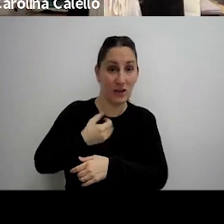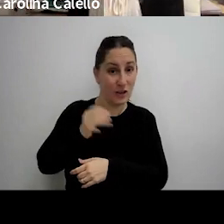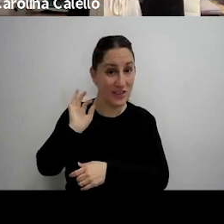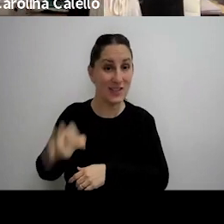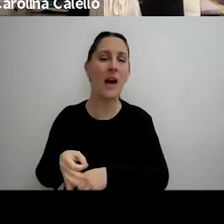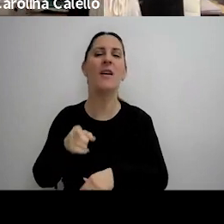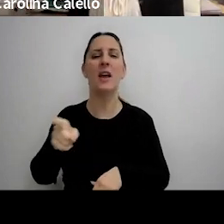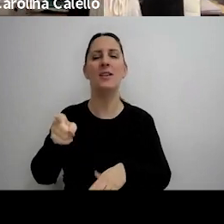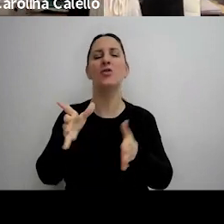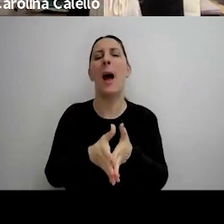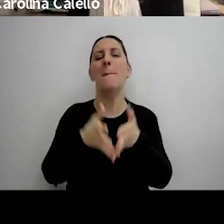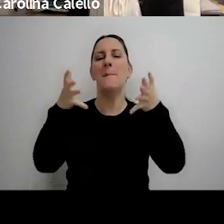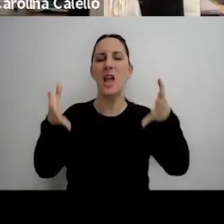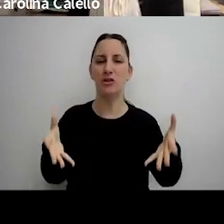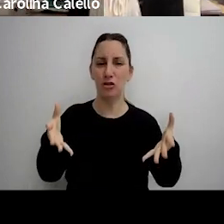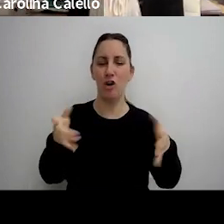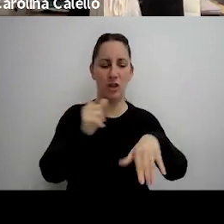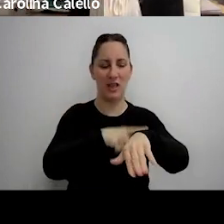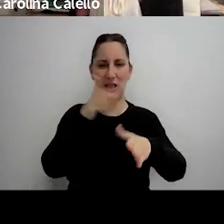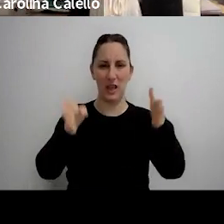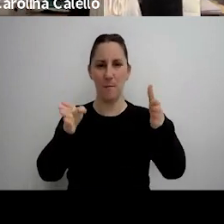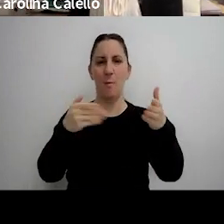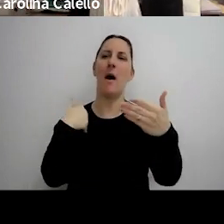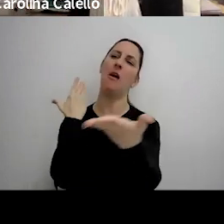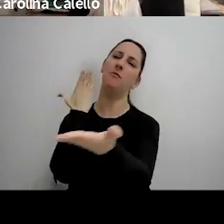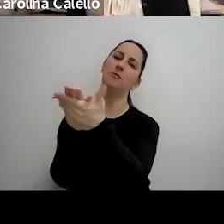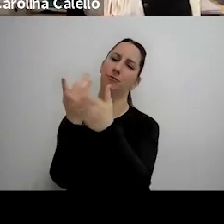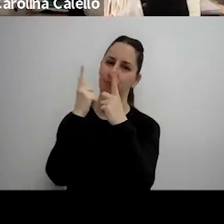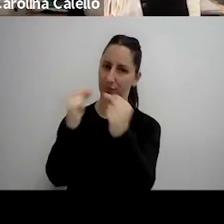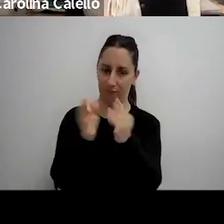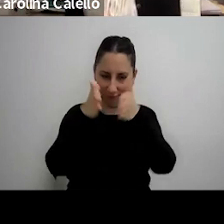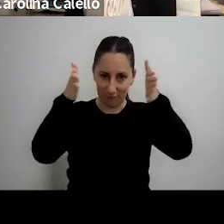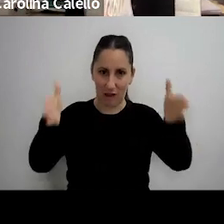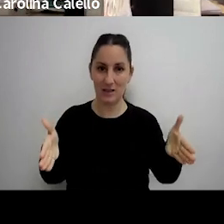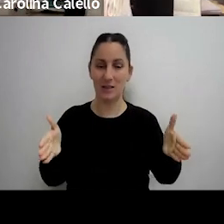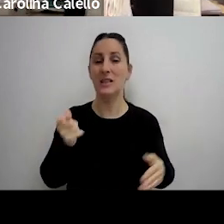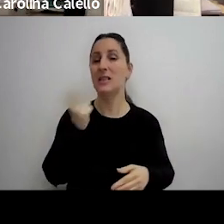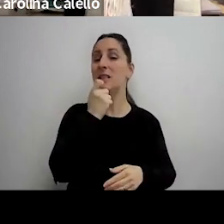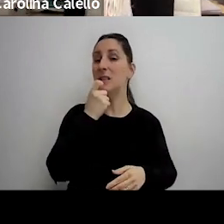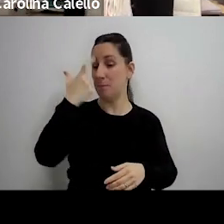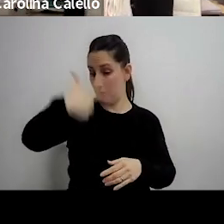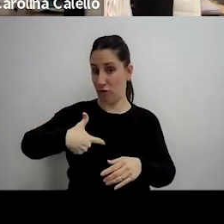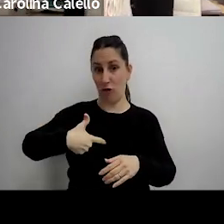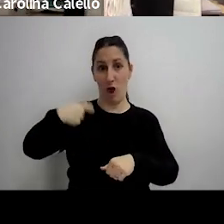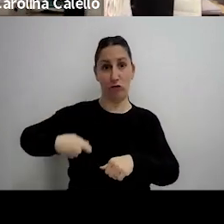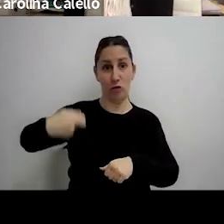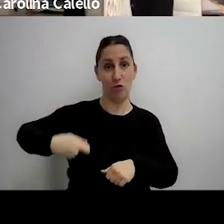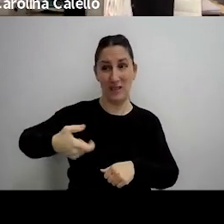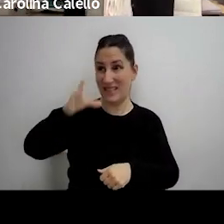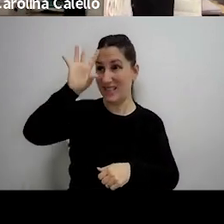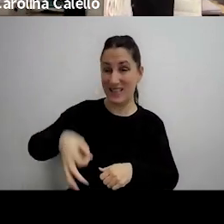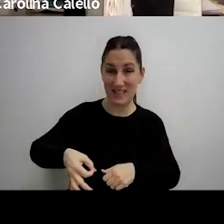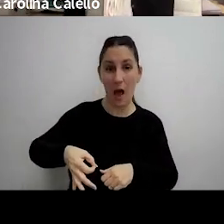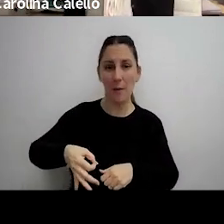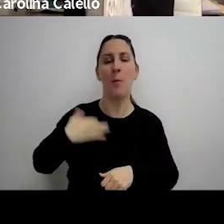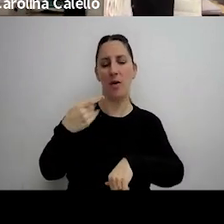es una ampliación del plazo para apelar si es que una vez que toma conocimiento existe está